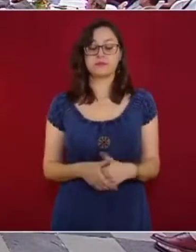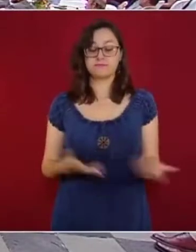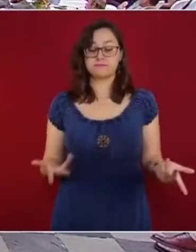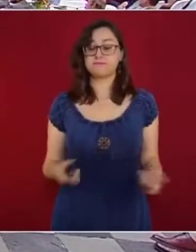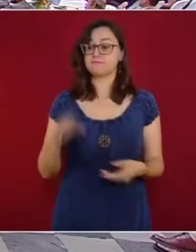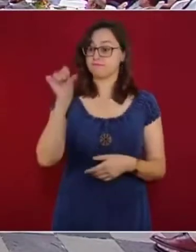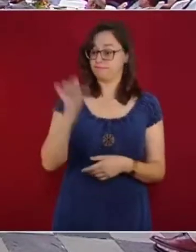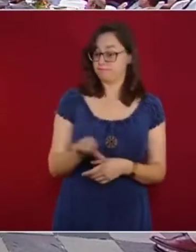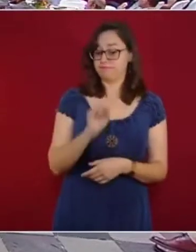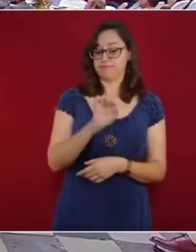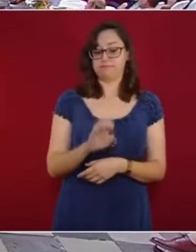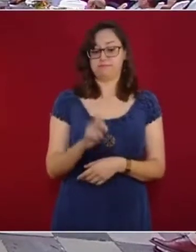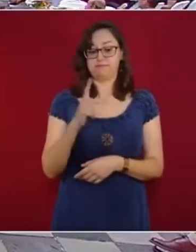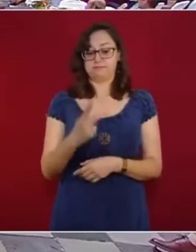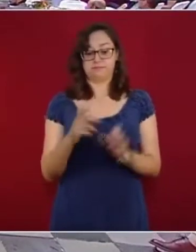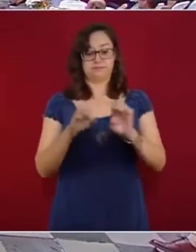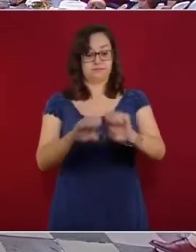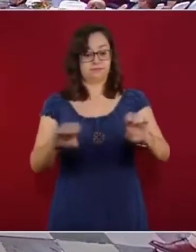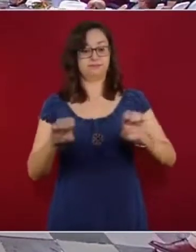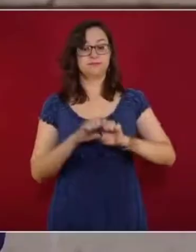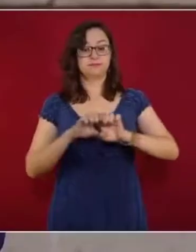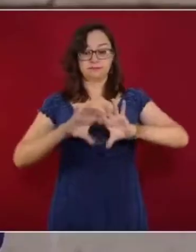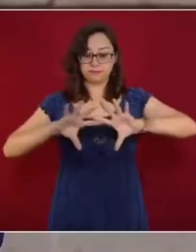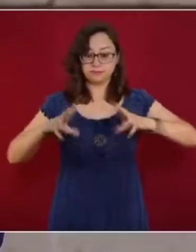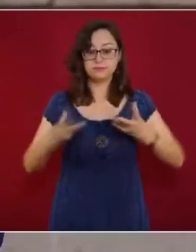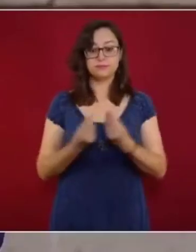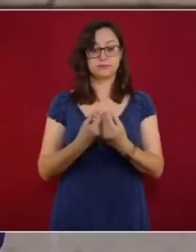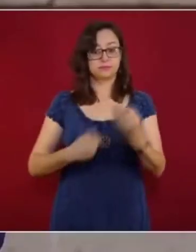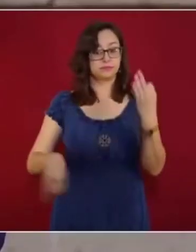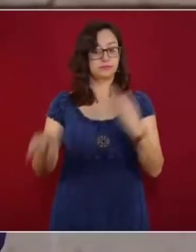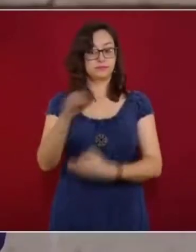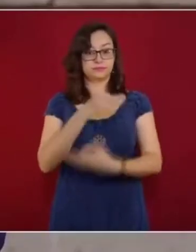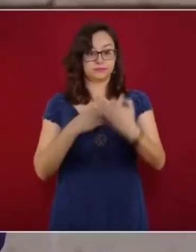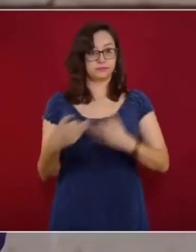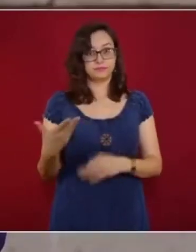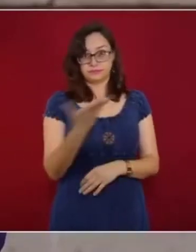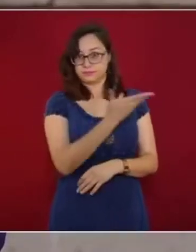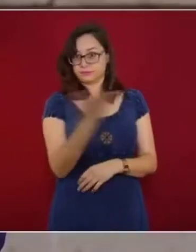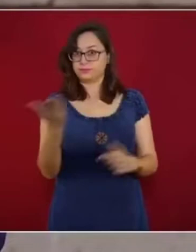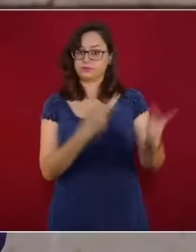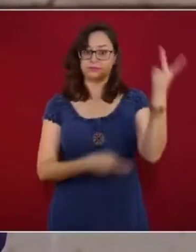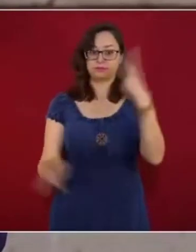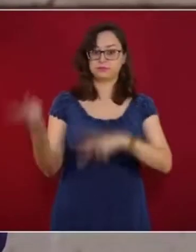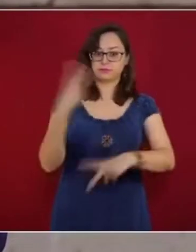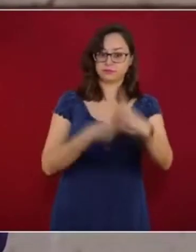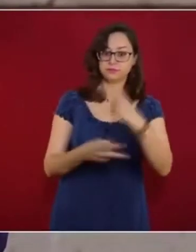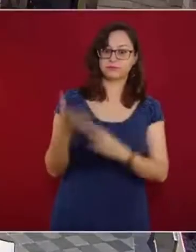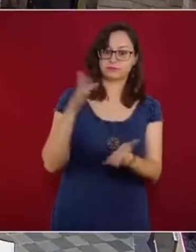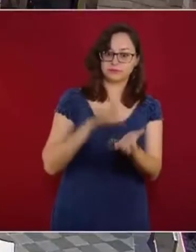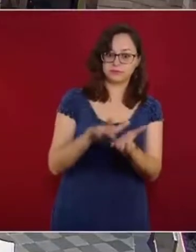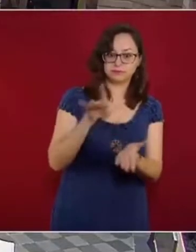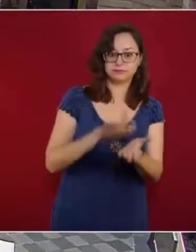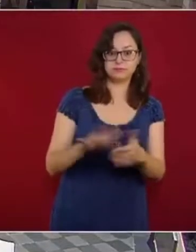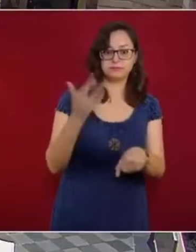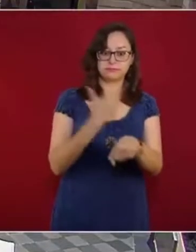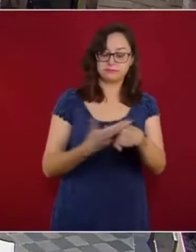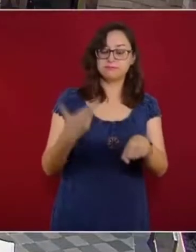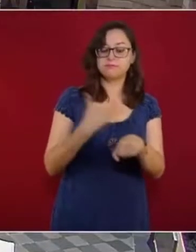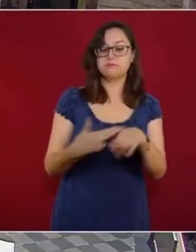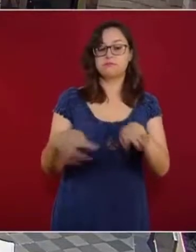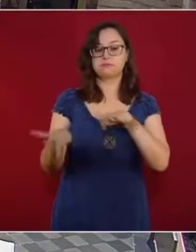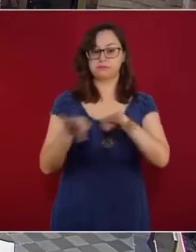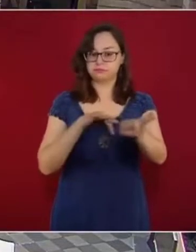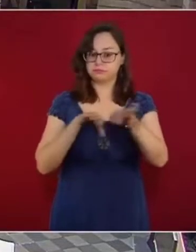equipo de la Secretaría de Educación Pública, y aquí están presentes, y agradezco mucho el apoyo y el trabajo que han mostrado